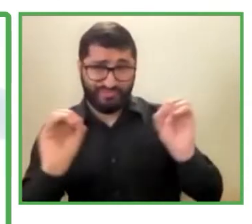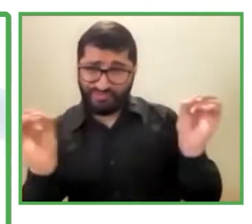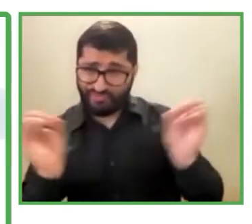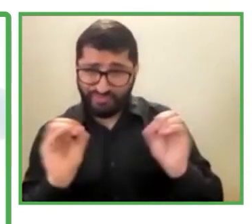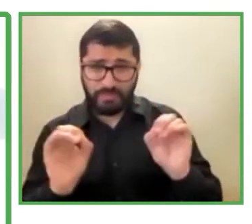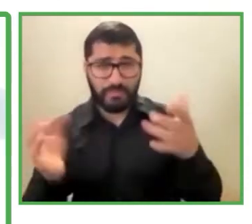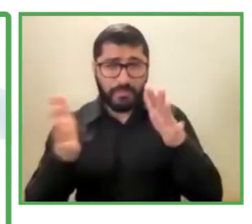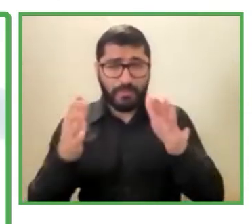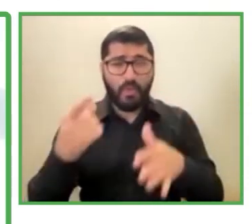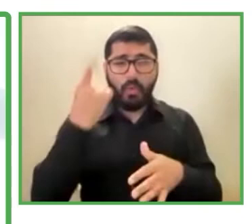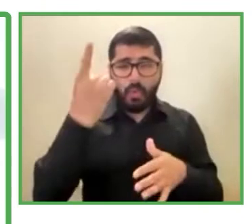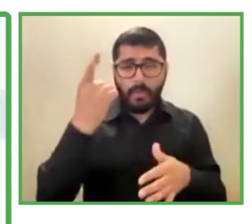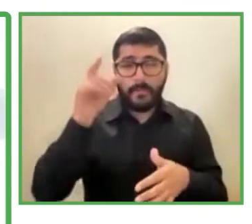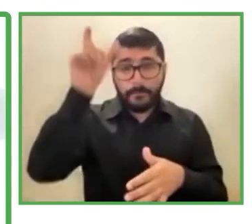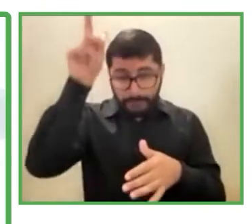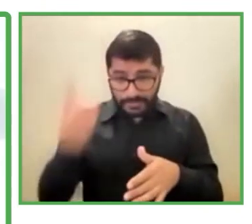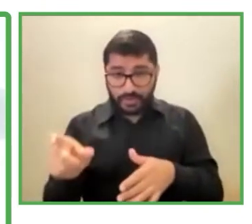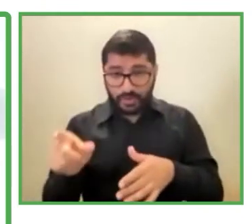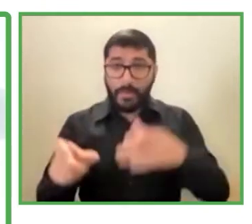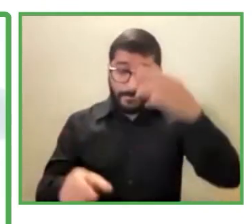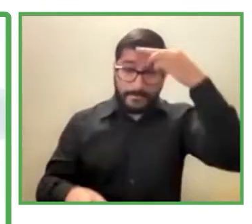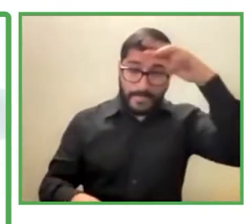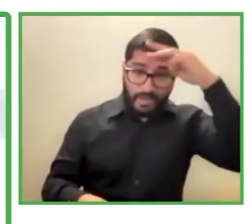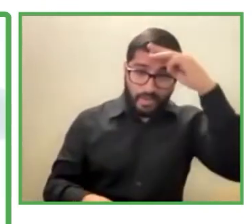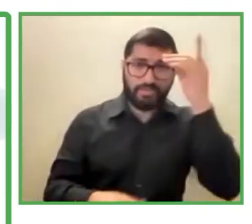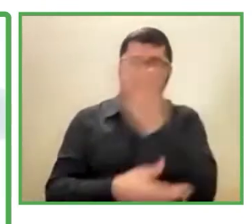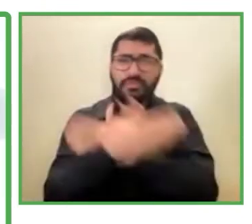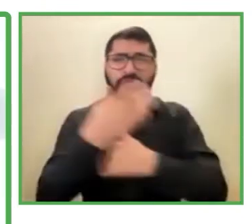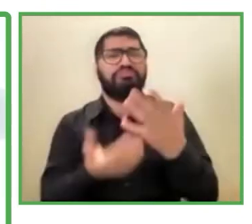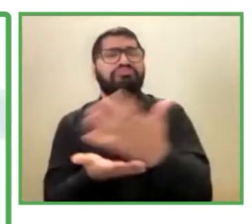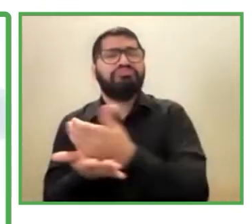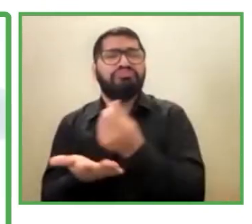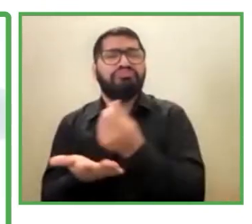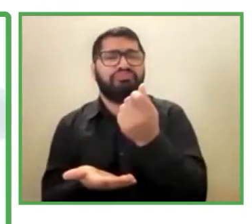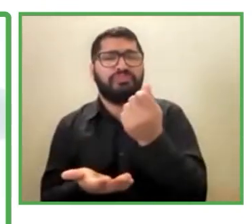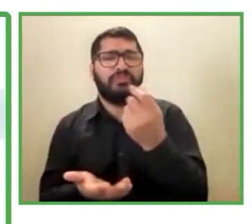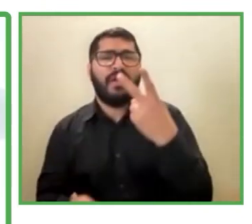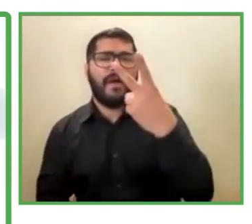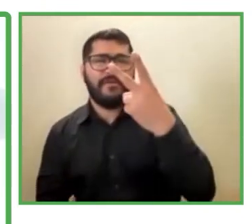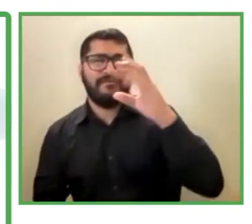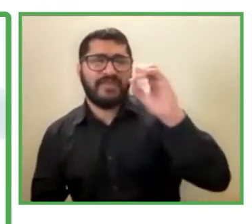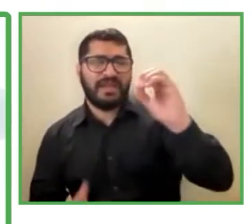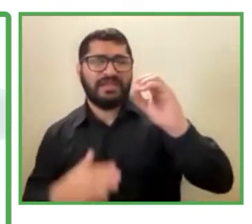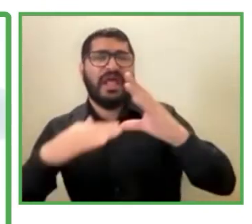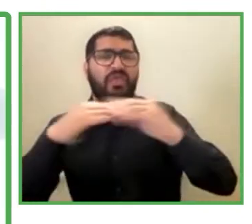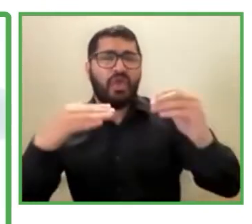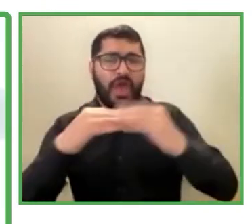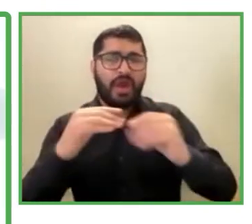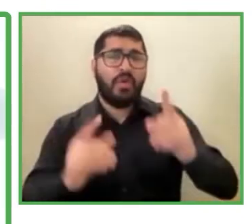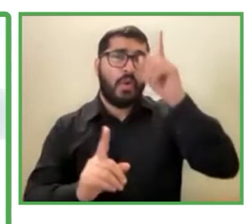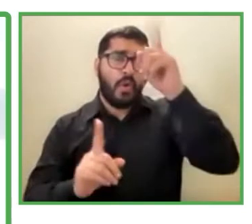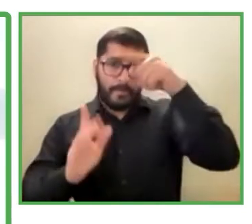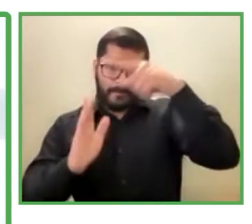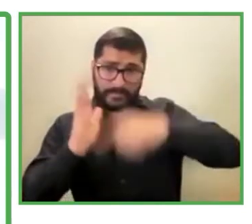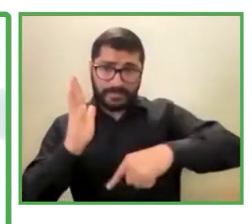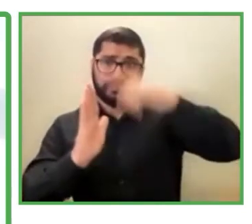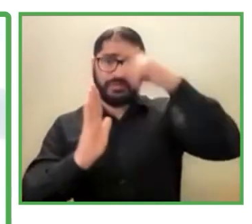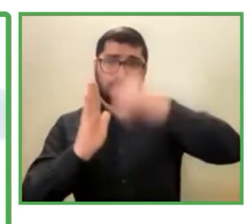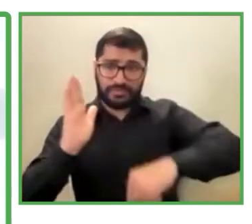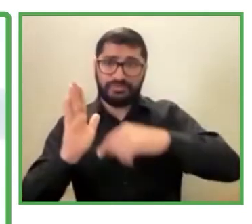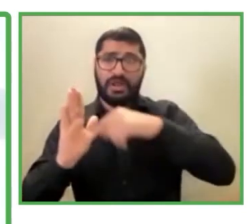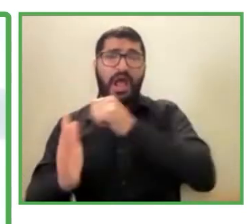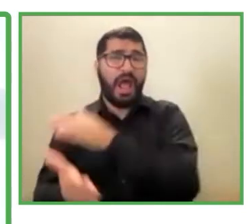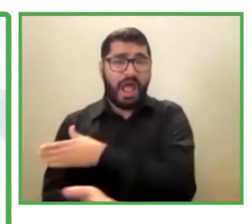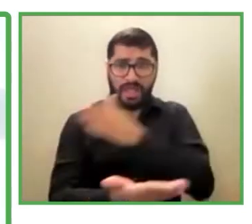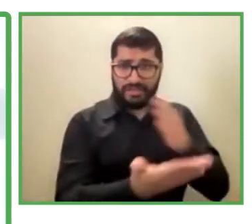gana al mes alrededor de 20 dólares, de 20 a 40 dólares y el salario mínimo